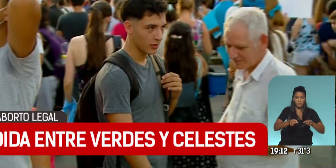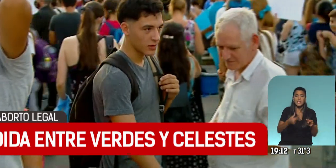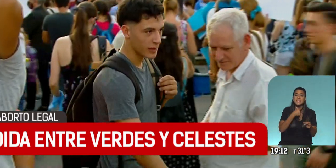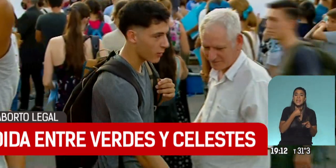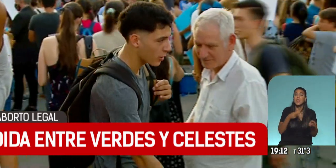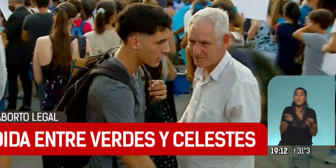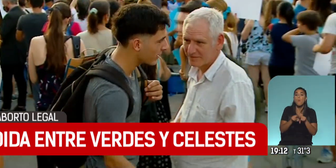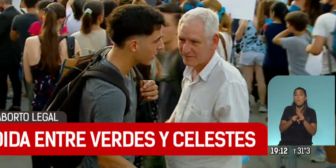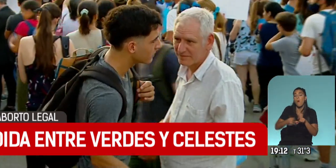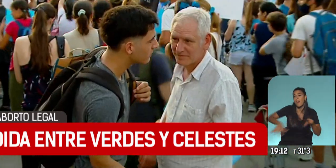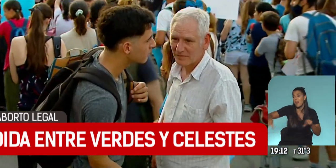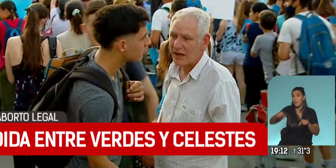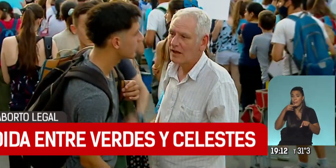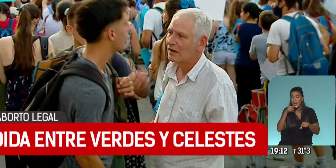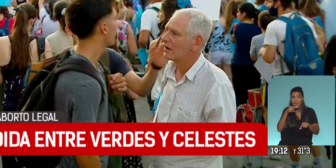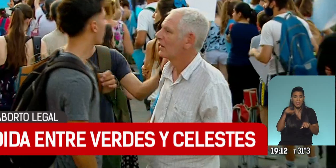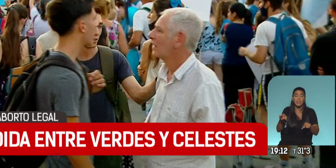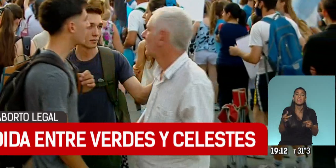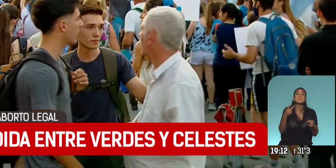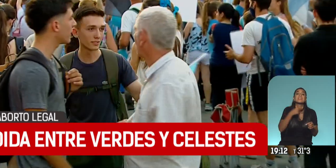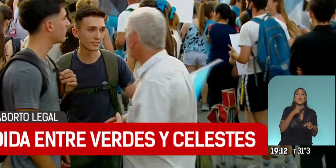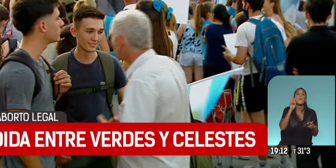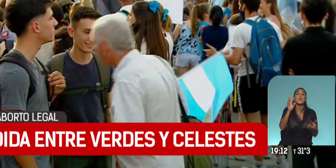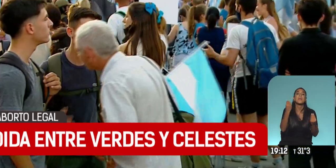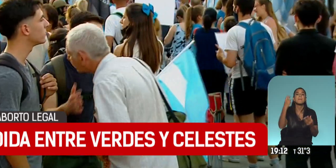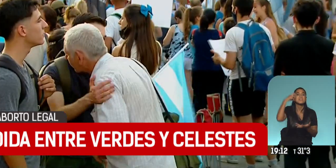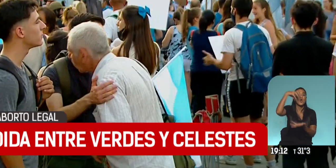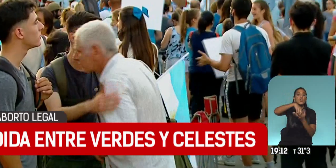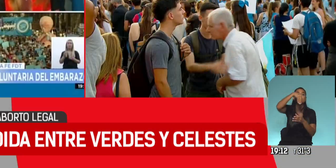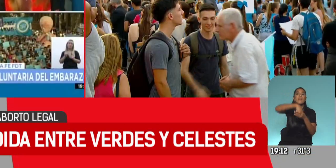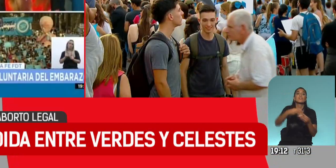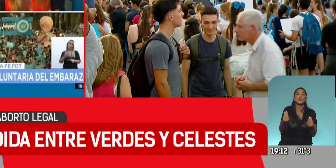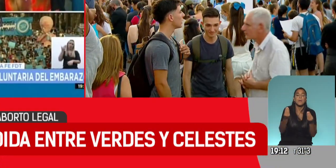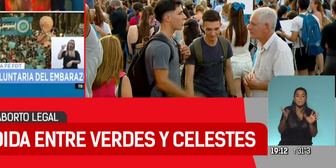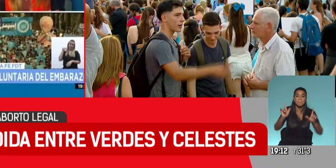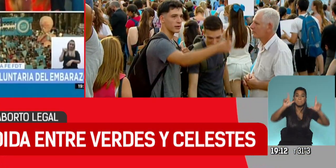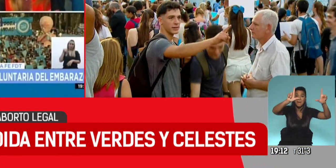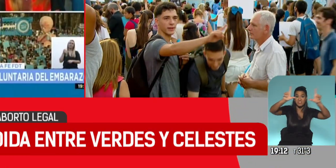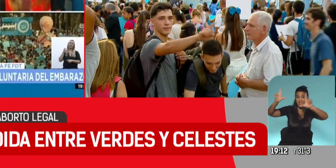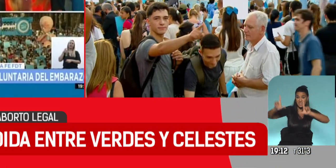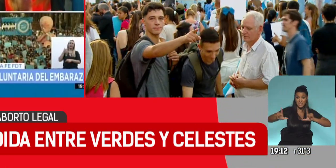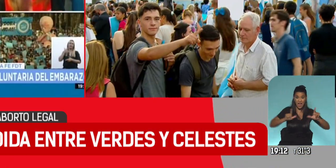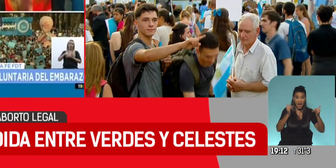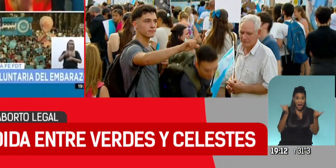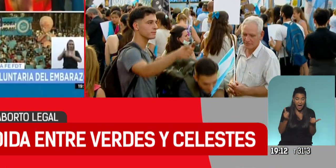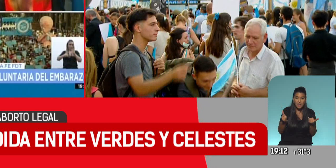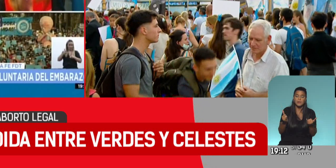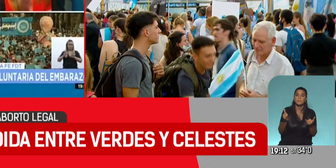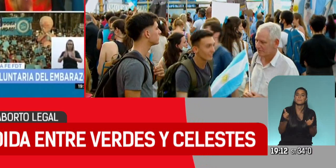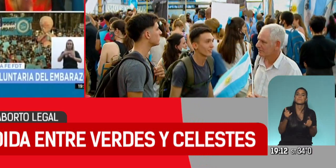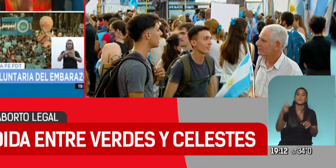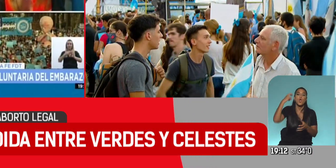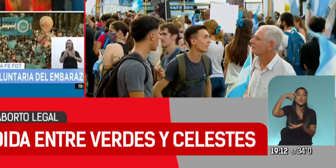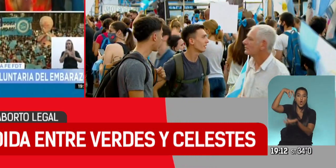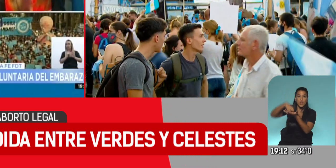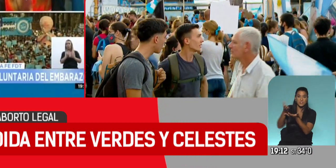lado verde, lo que está pasando, puertas adentro del Congreso Nacional a través de estas pantallas colocadas de espaldas al